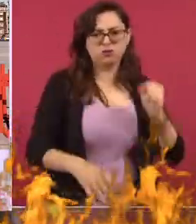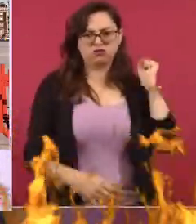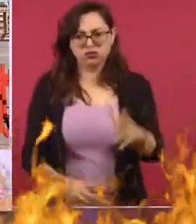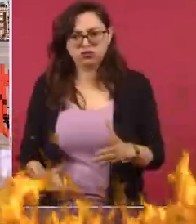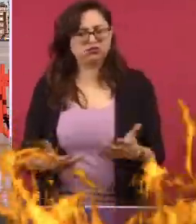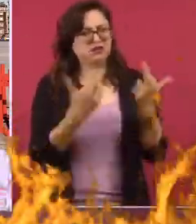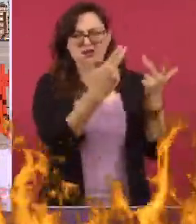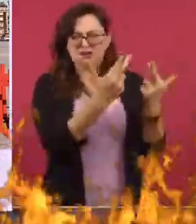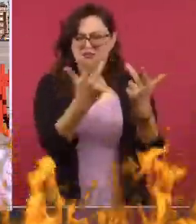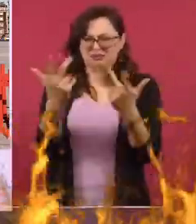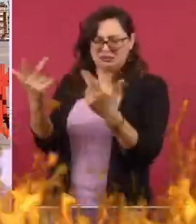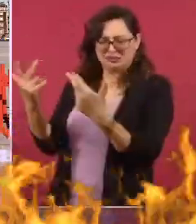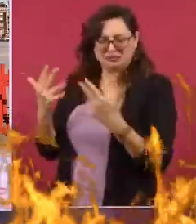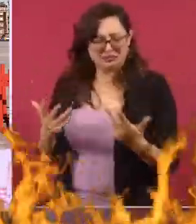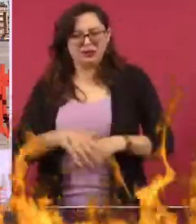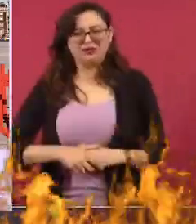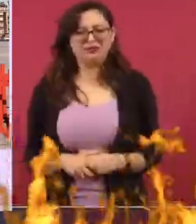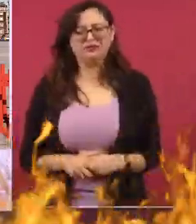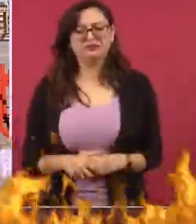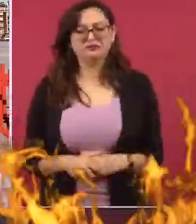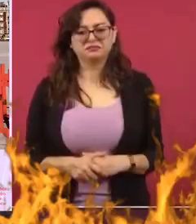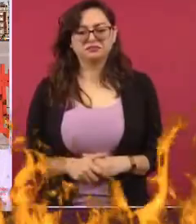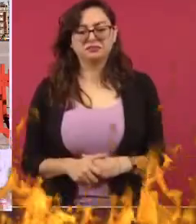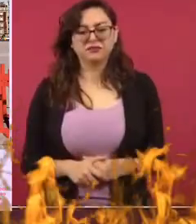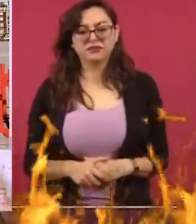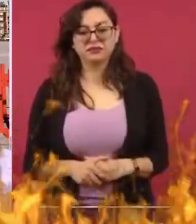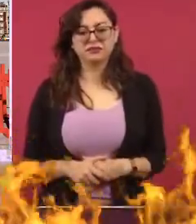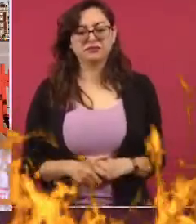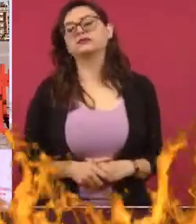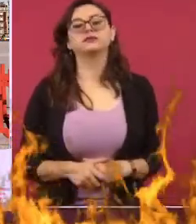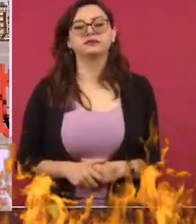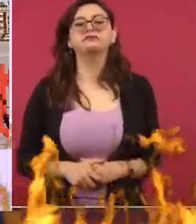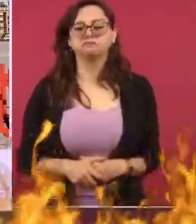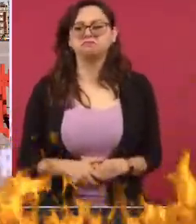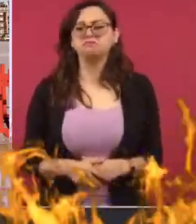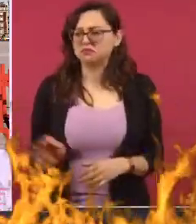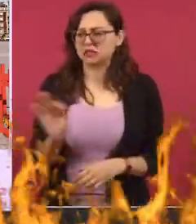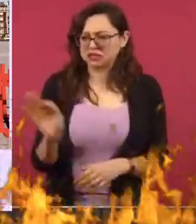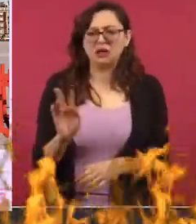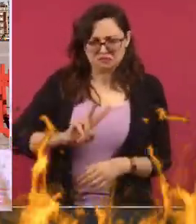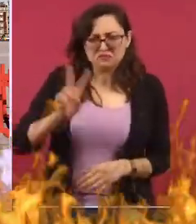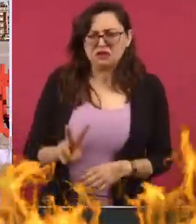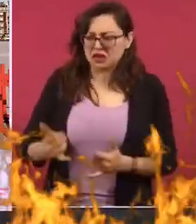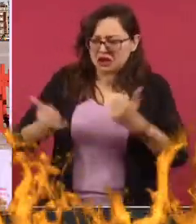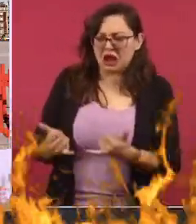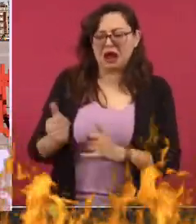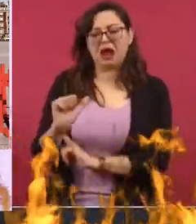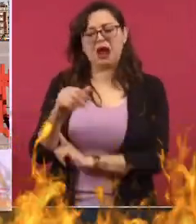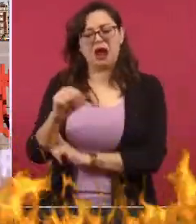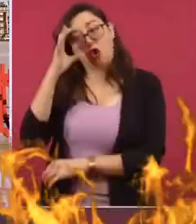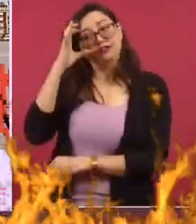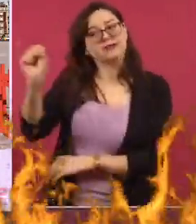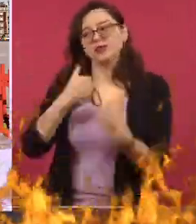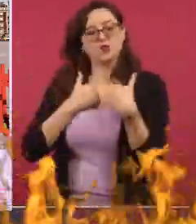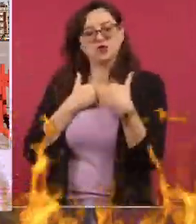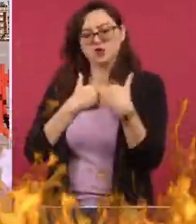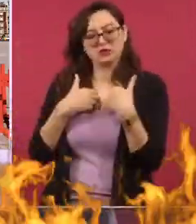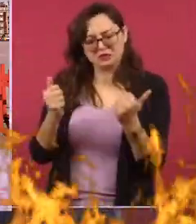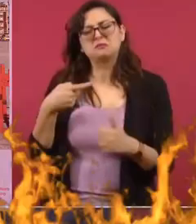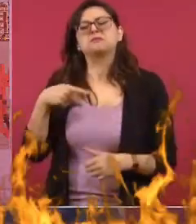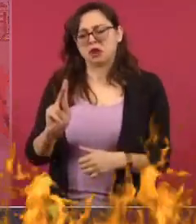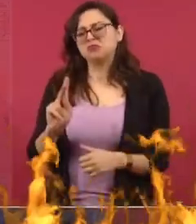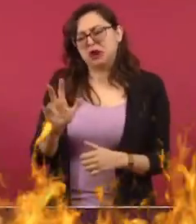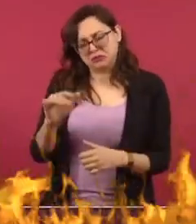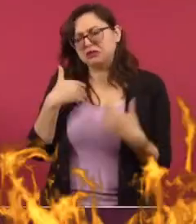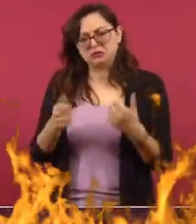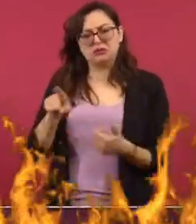Que destruyen todo por donde van pasando. Sí puede ser que sean anarquistas, que en sentido estricto no lo son, porque el anarquismo no es eso. Sí pueden ser